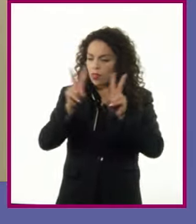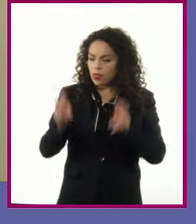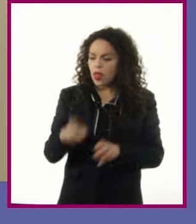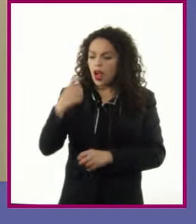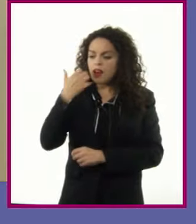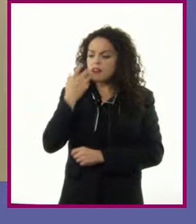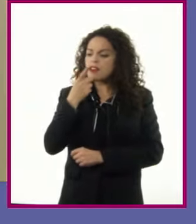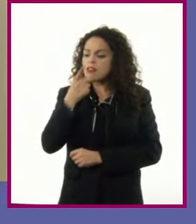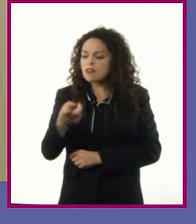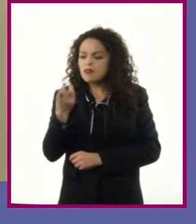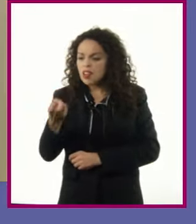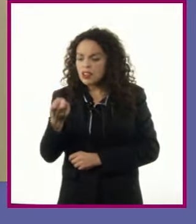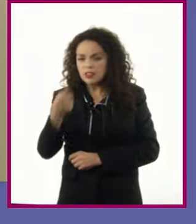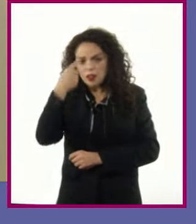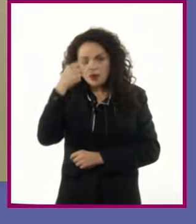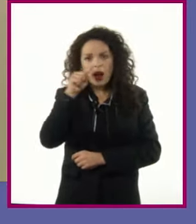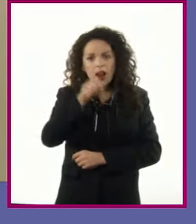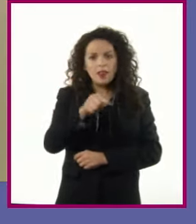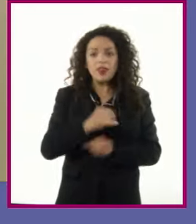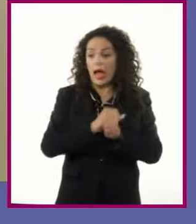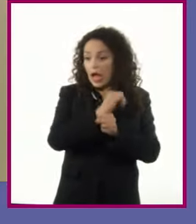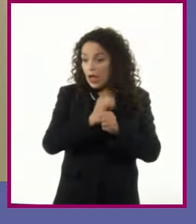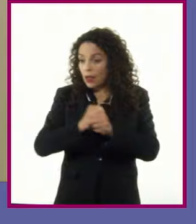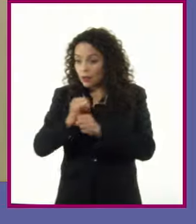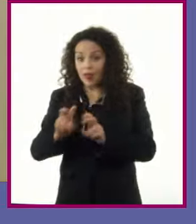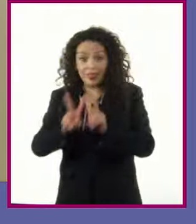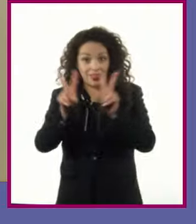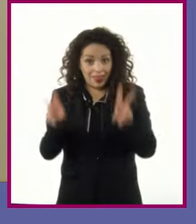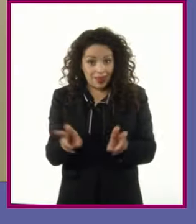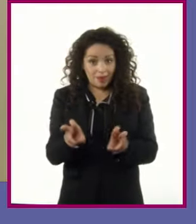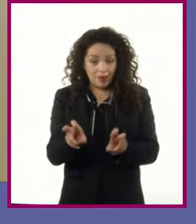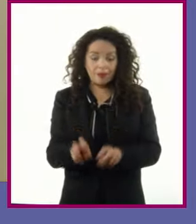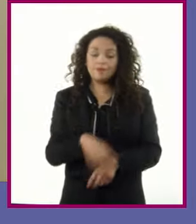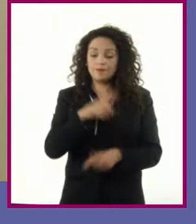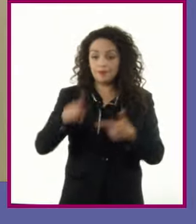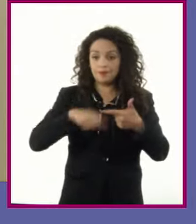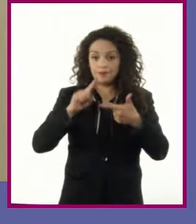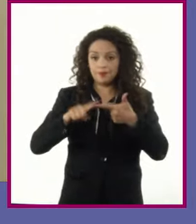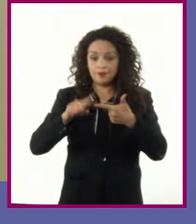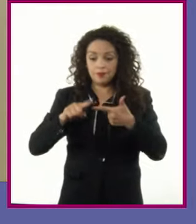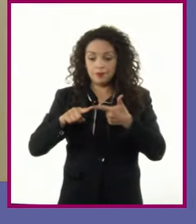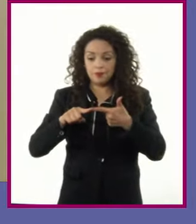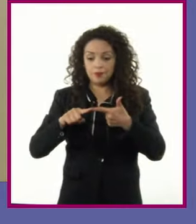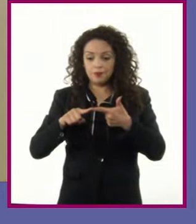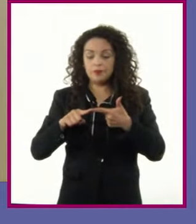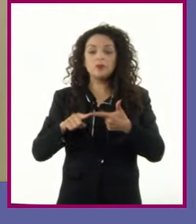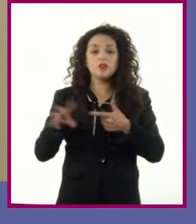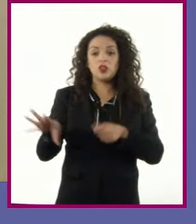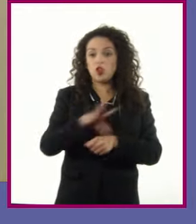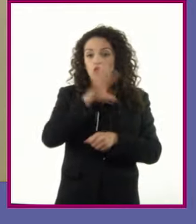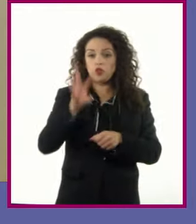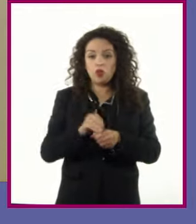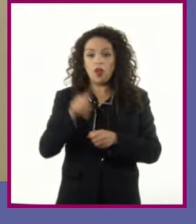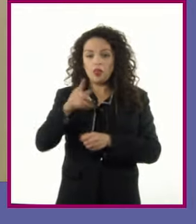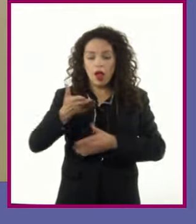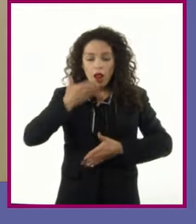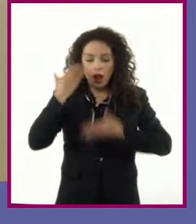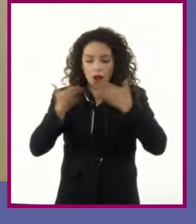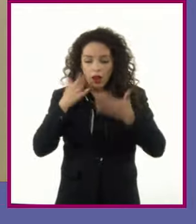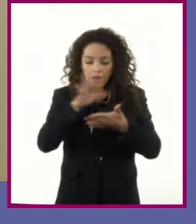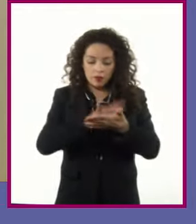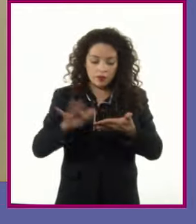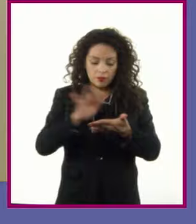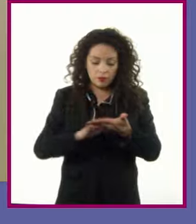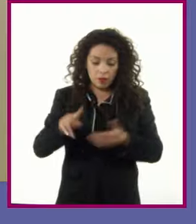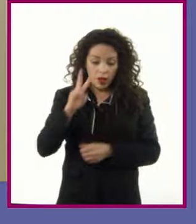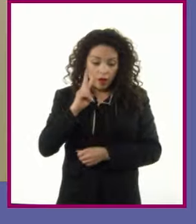significado que tuvo para ti haber investigado sobre él Número 7 Lee todo el resumen y verifica que todo esté